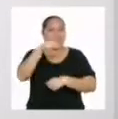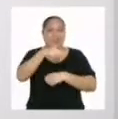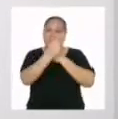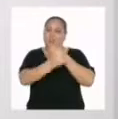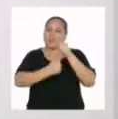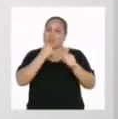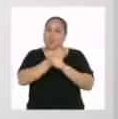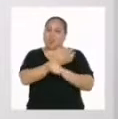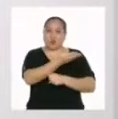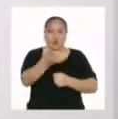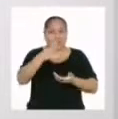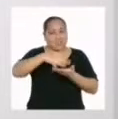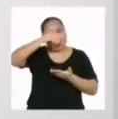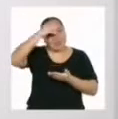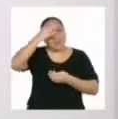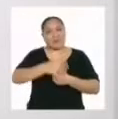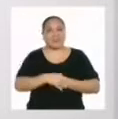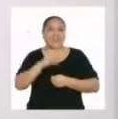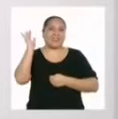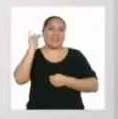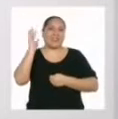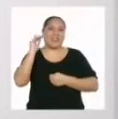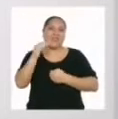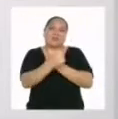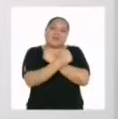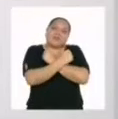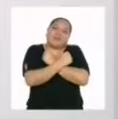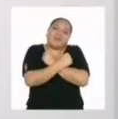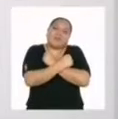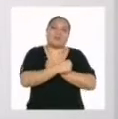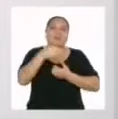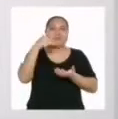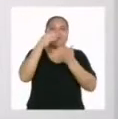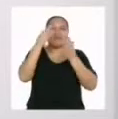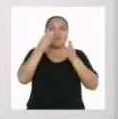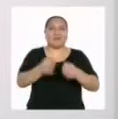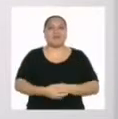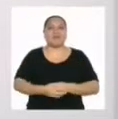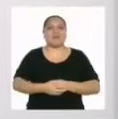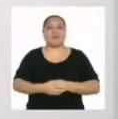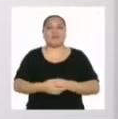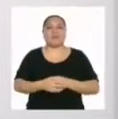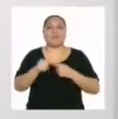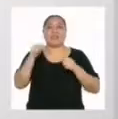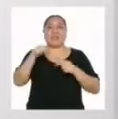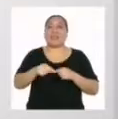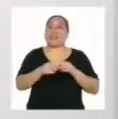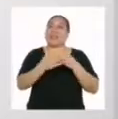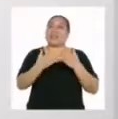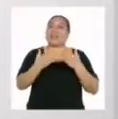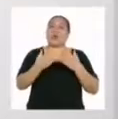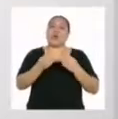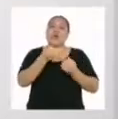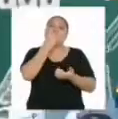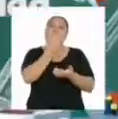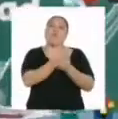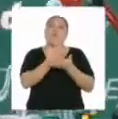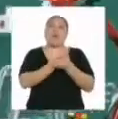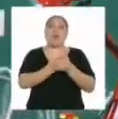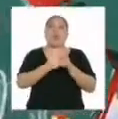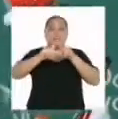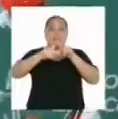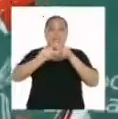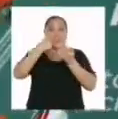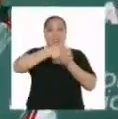estos años de aprendizaje. Adiós, queridos estudiantes. Que tengan un gran inicio de semana.